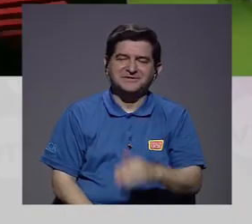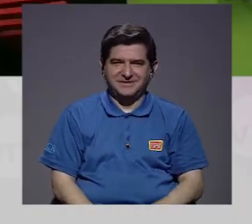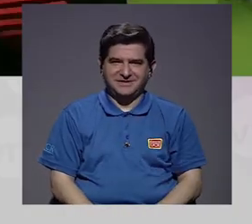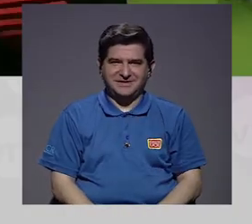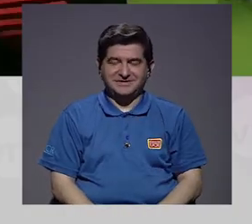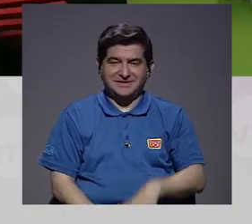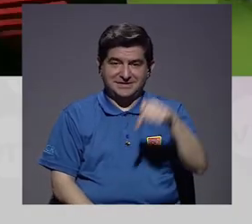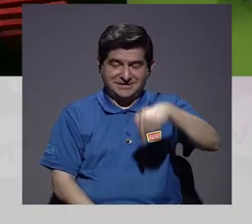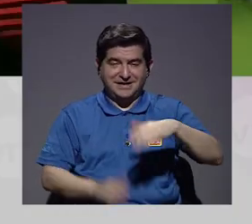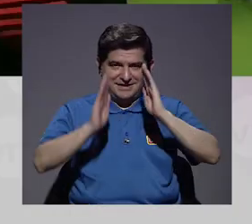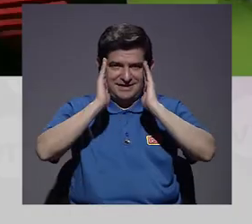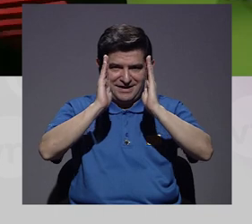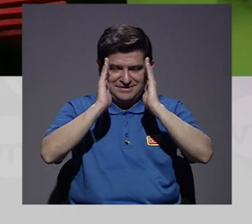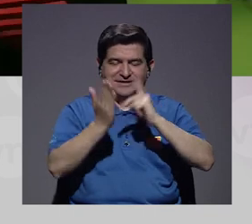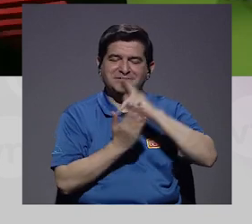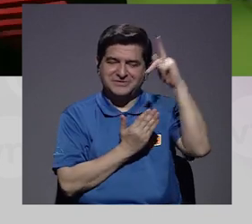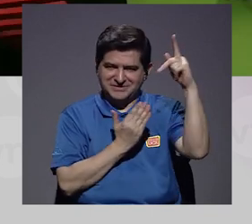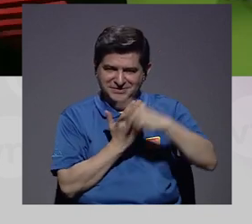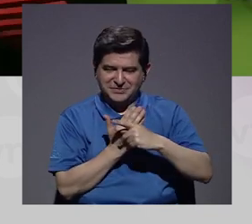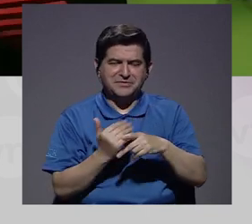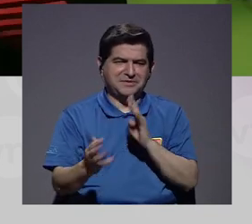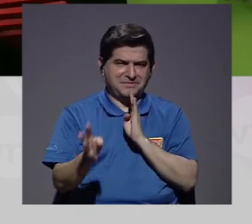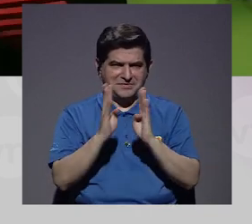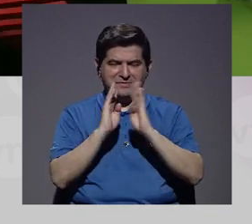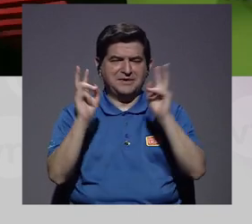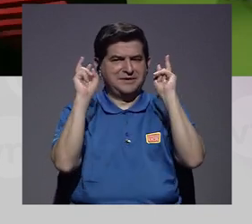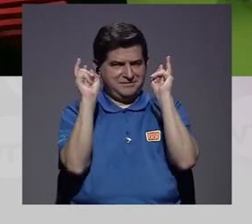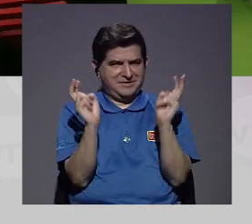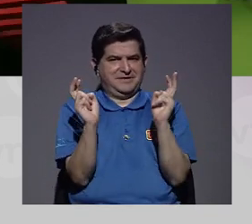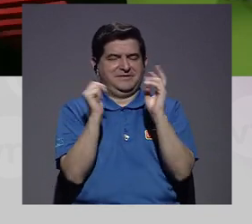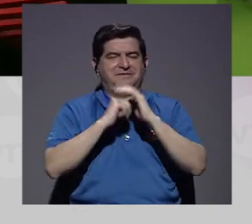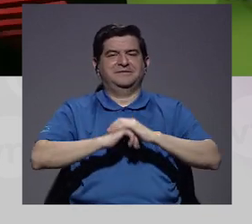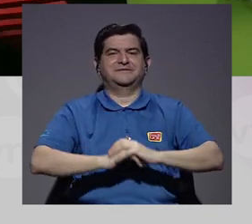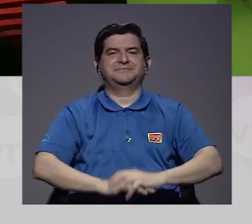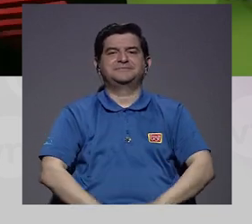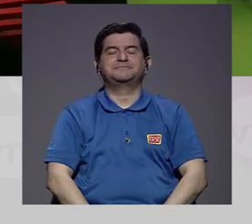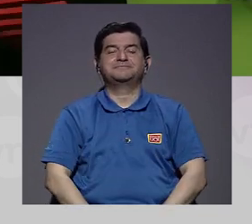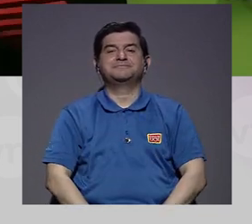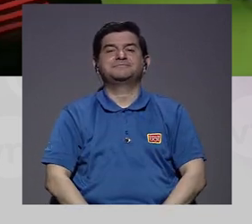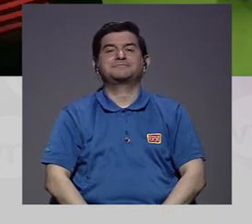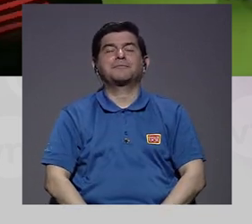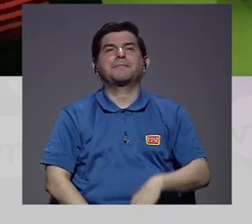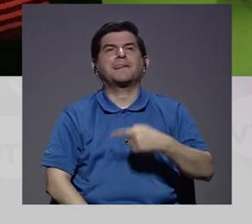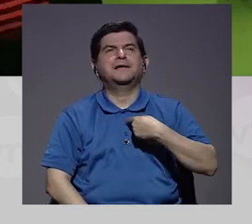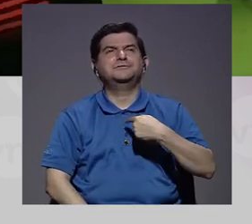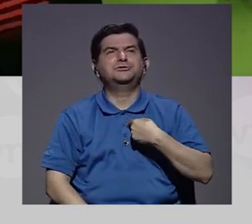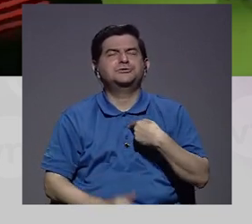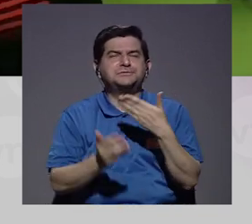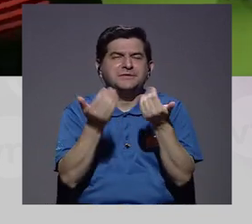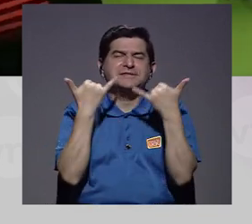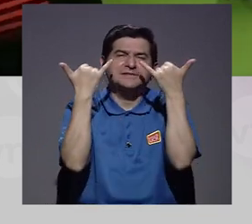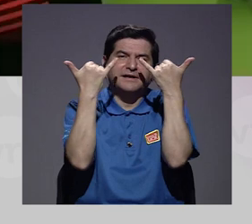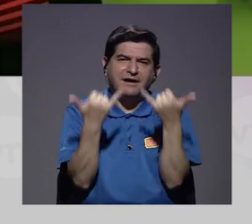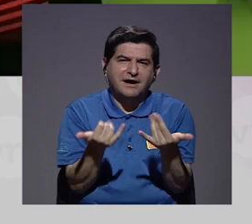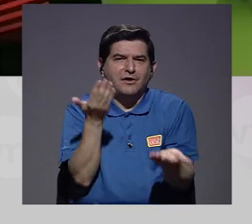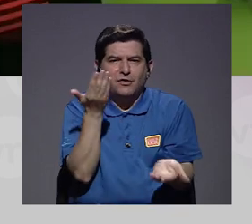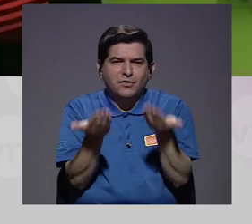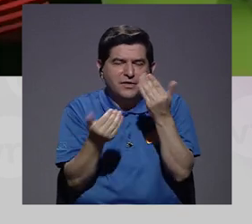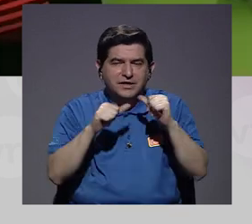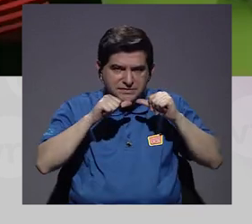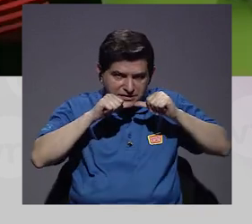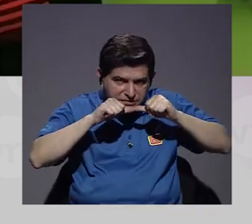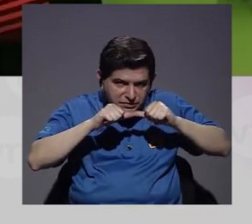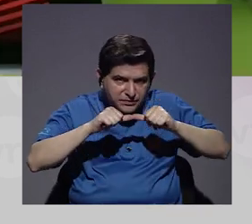por estar con nosotros acá en el programa conversando de este tema. Sí, yo quisiera ahora,